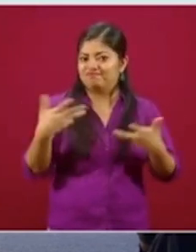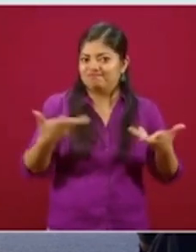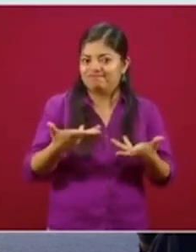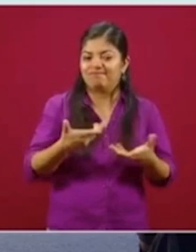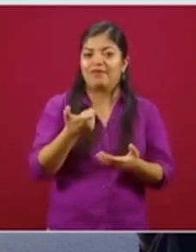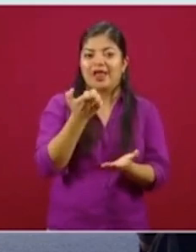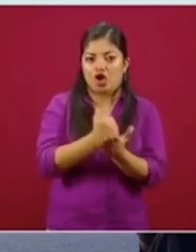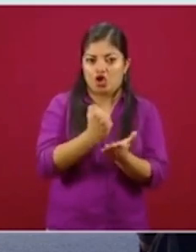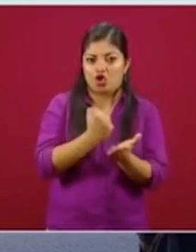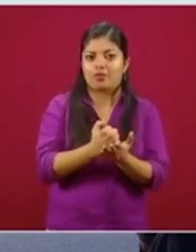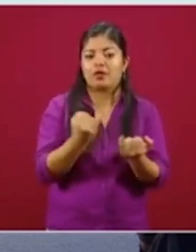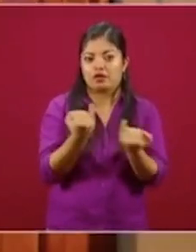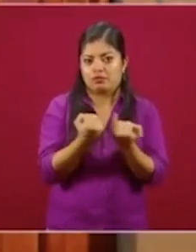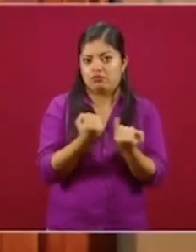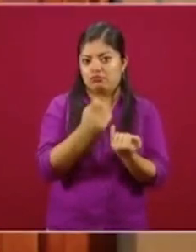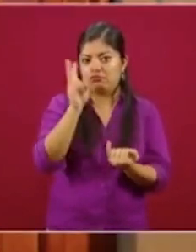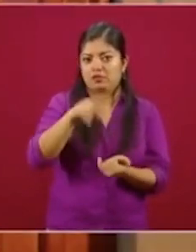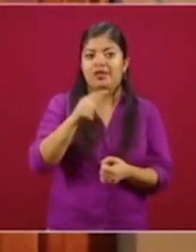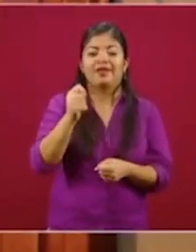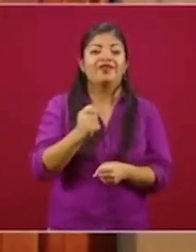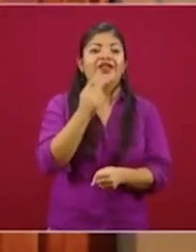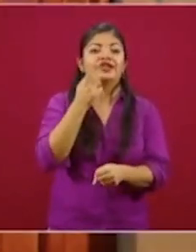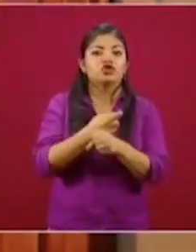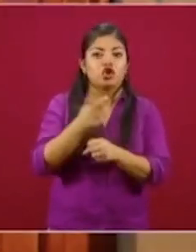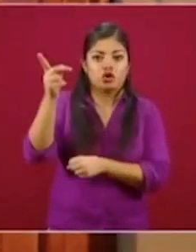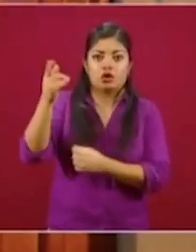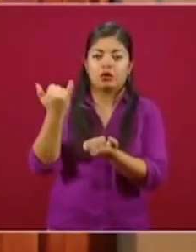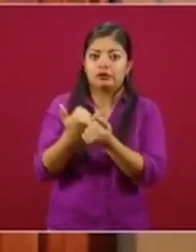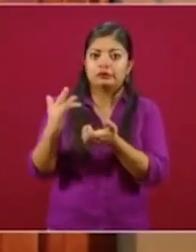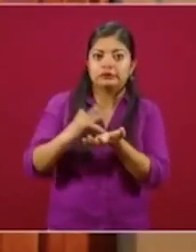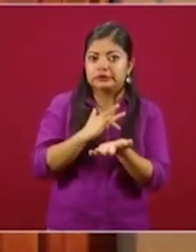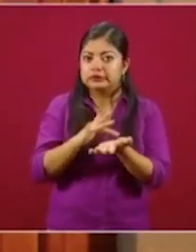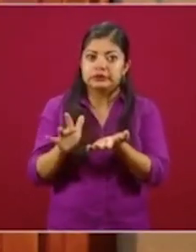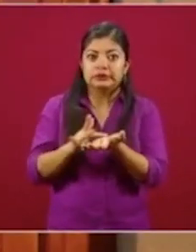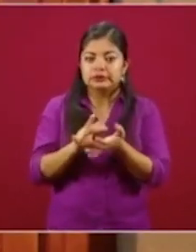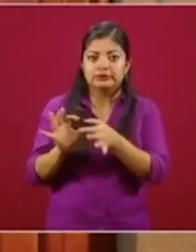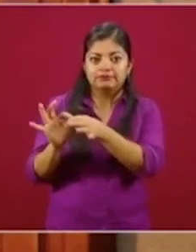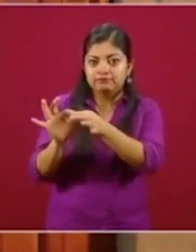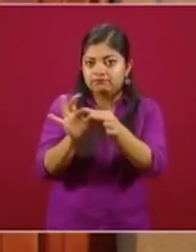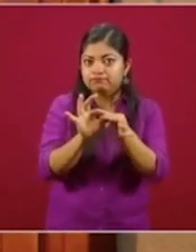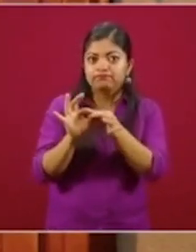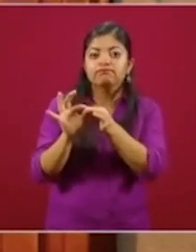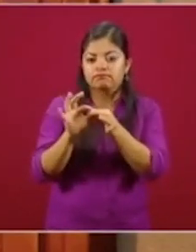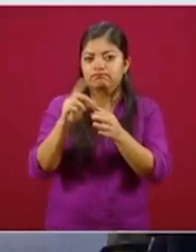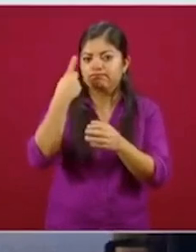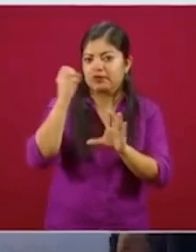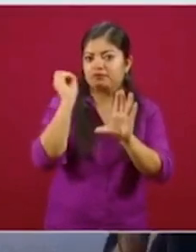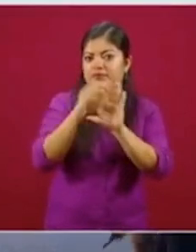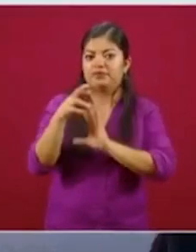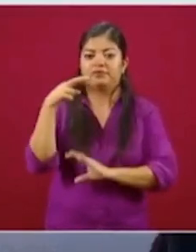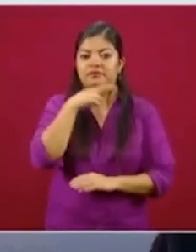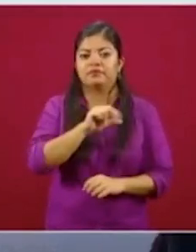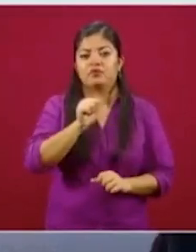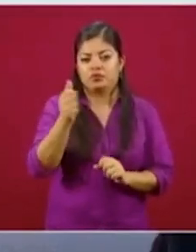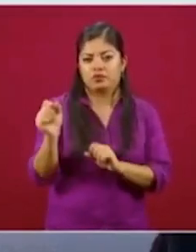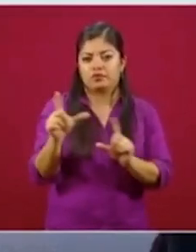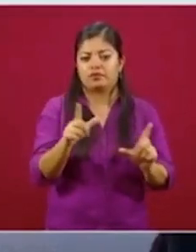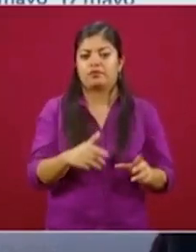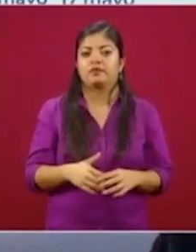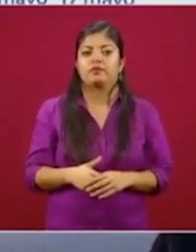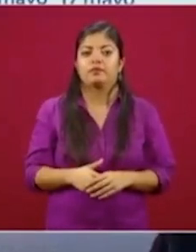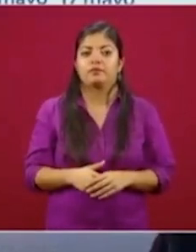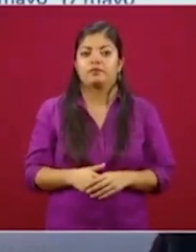economía y que hace en realidad la tesorería con este trabajo coordinado entre dependencias. La siguiente son